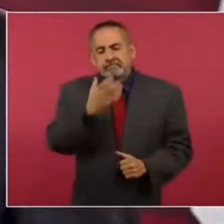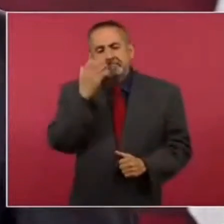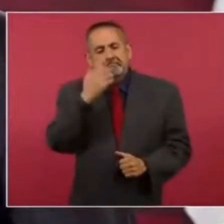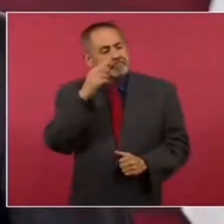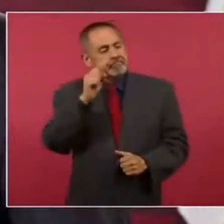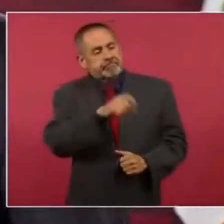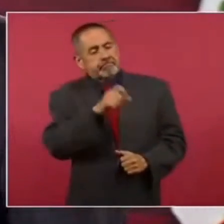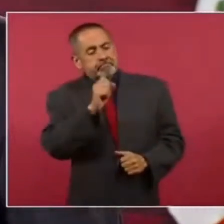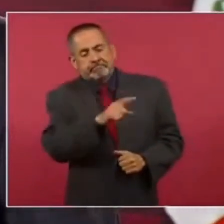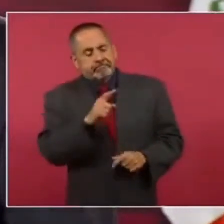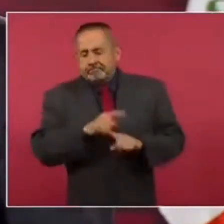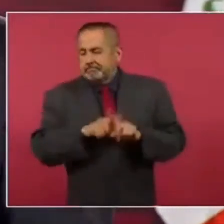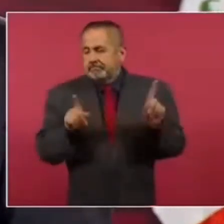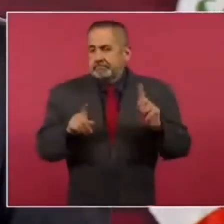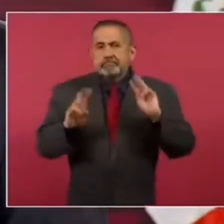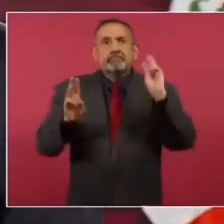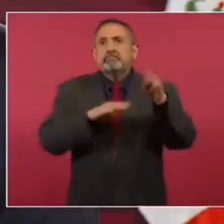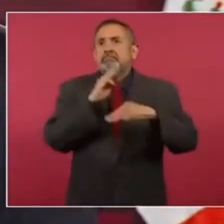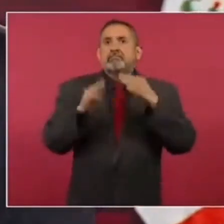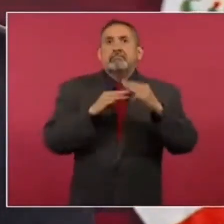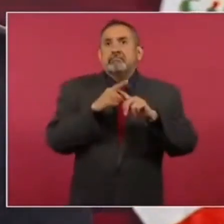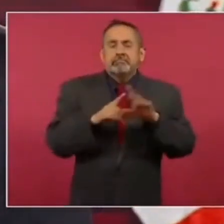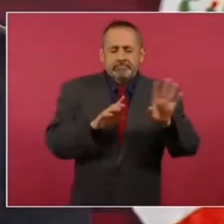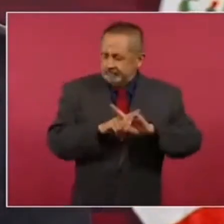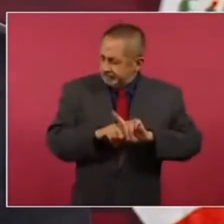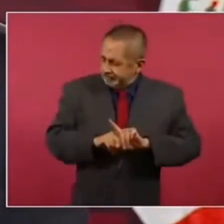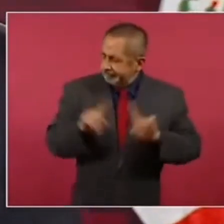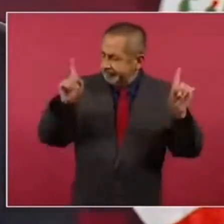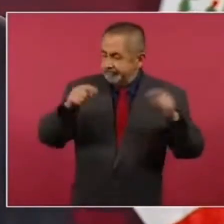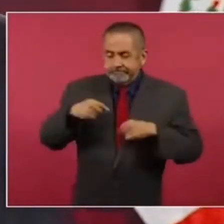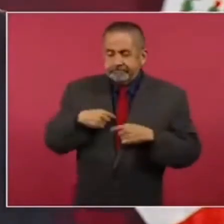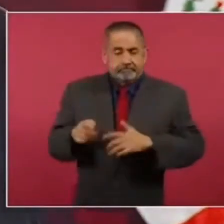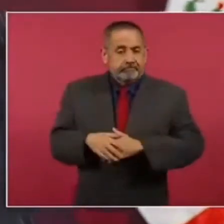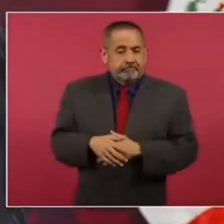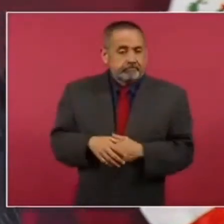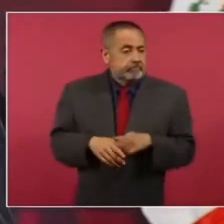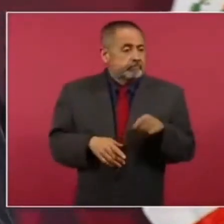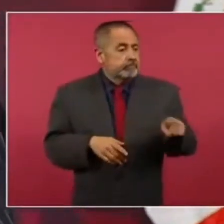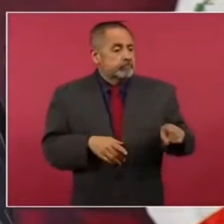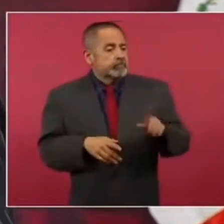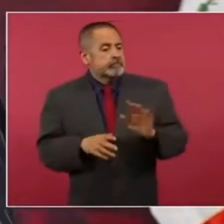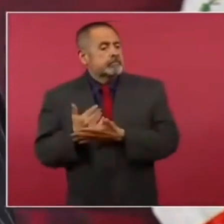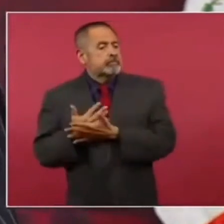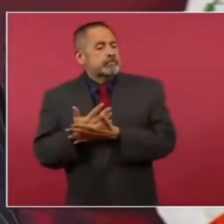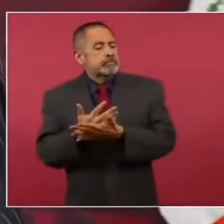general se aplica en todo el mundo, de querer resolver